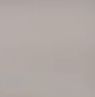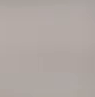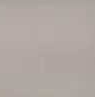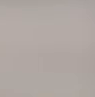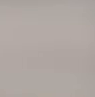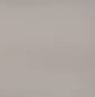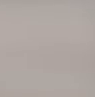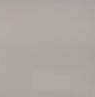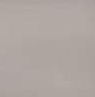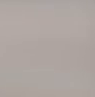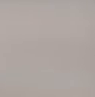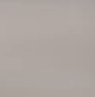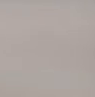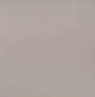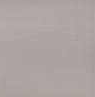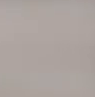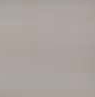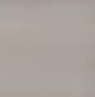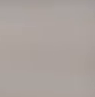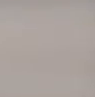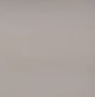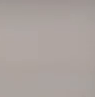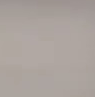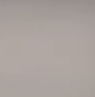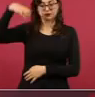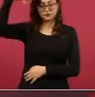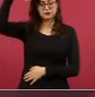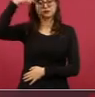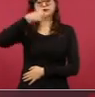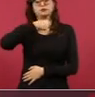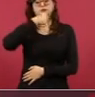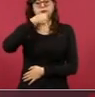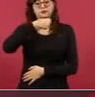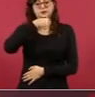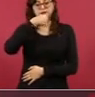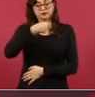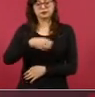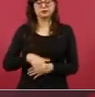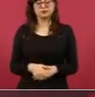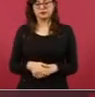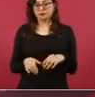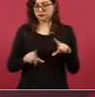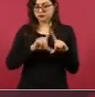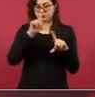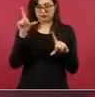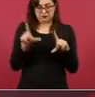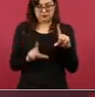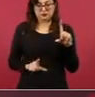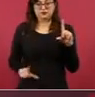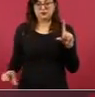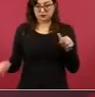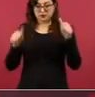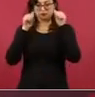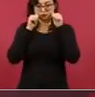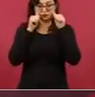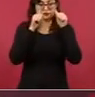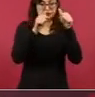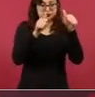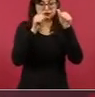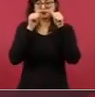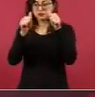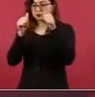no hay ningún municipio del país que no se estén otorgando apoyos. En todo México, como nunca,